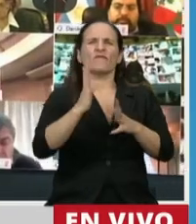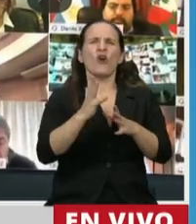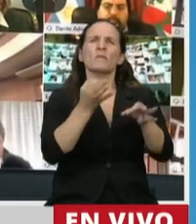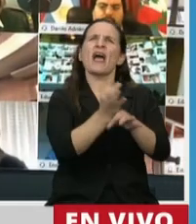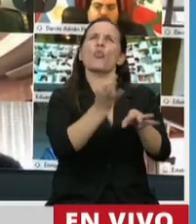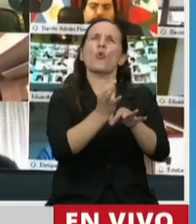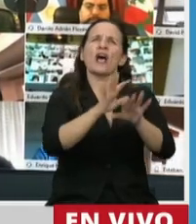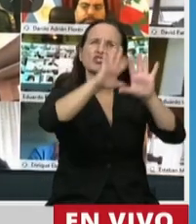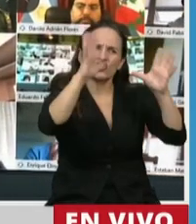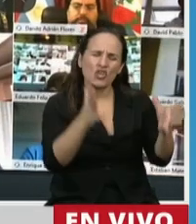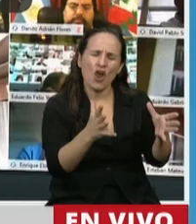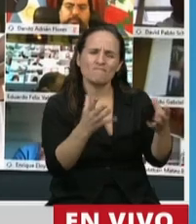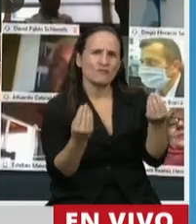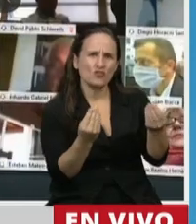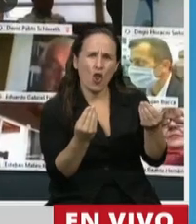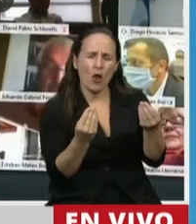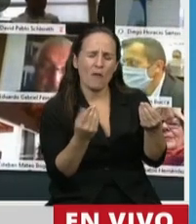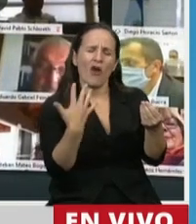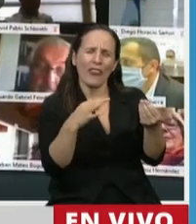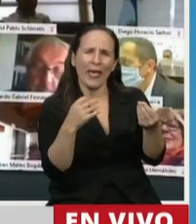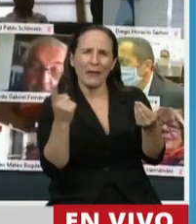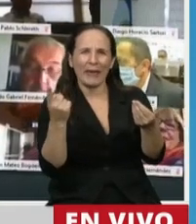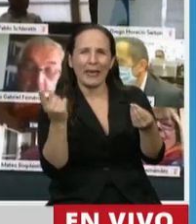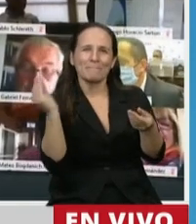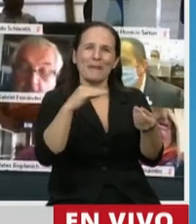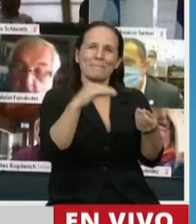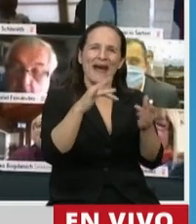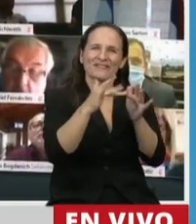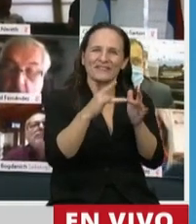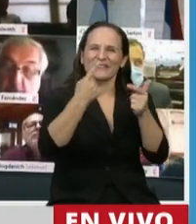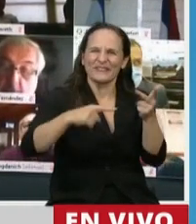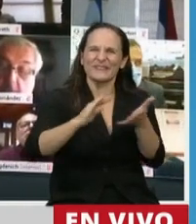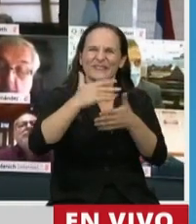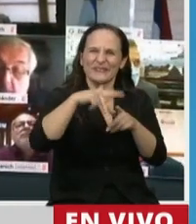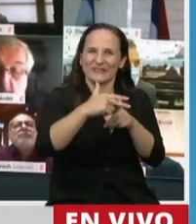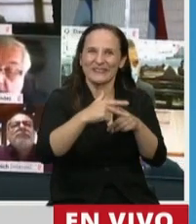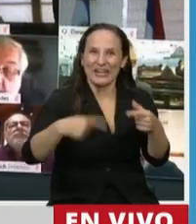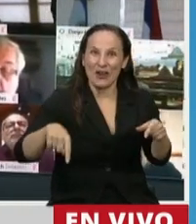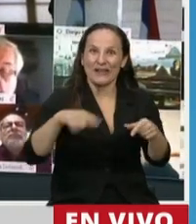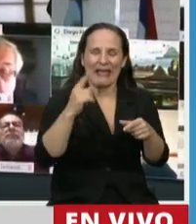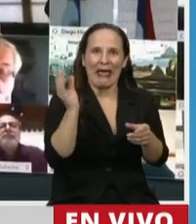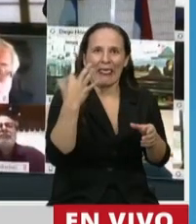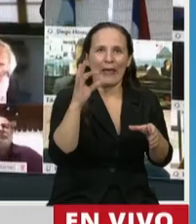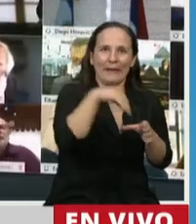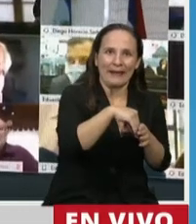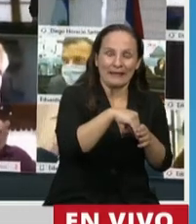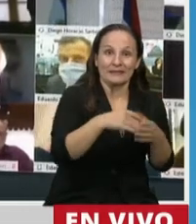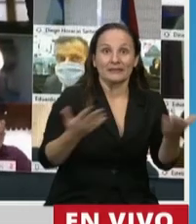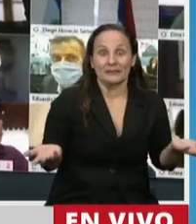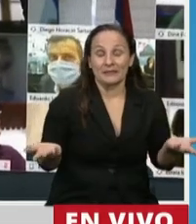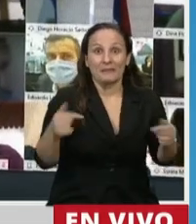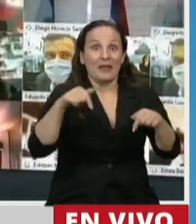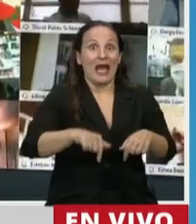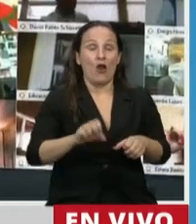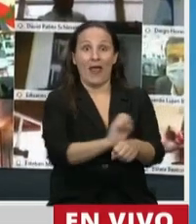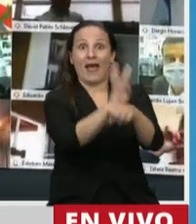educativo para incorporar este tipo de herramientas y que la pandemia ha dejado en evidencia una clara desigualdad en este sentido